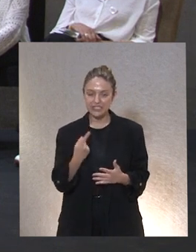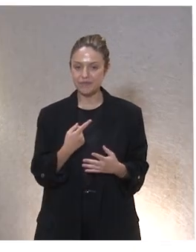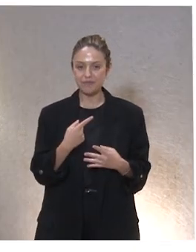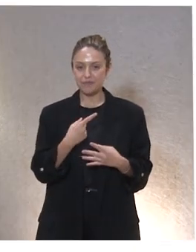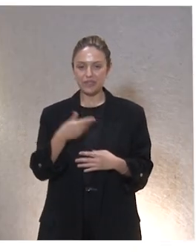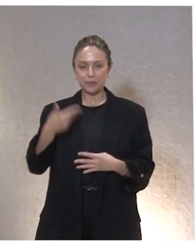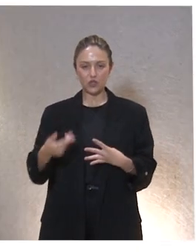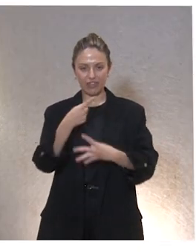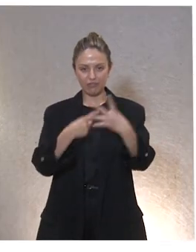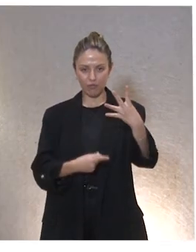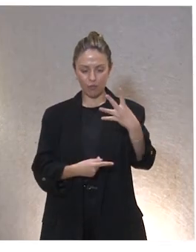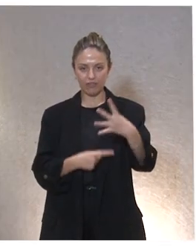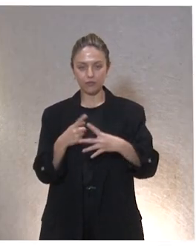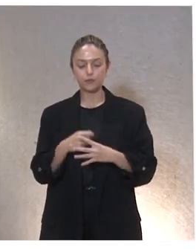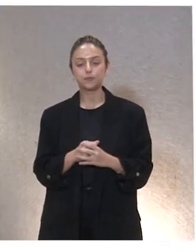clave.